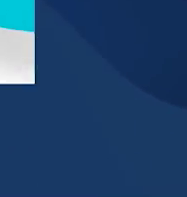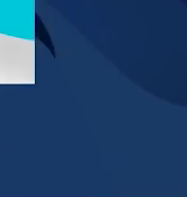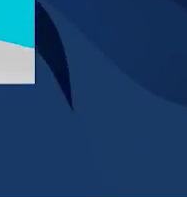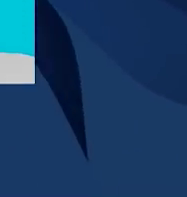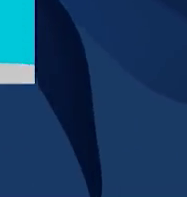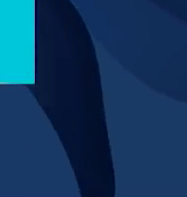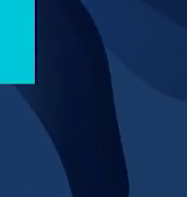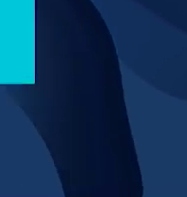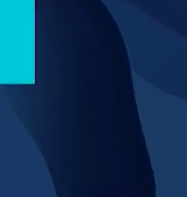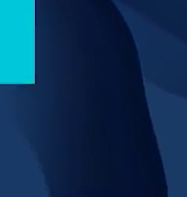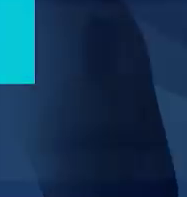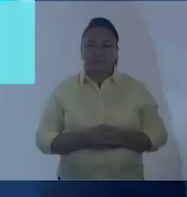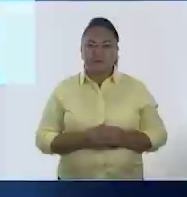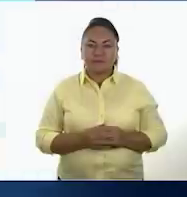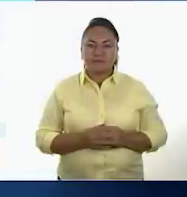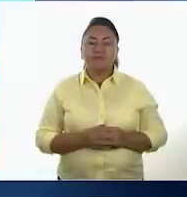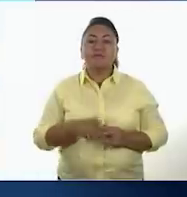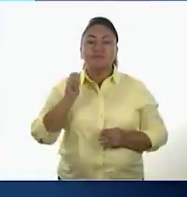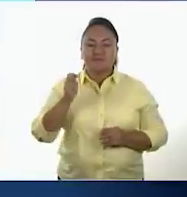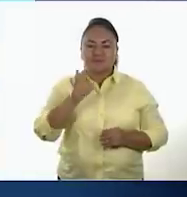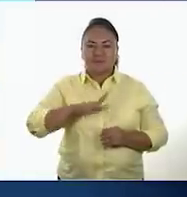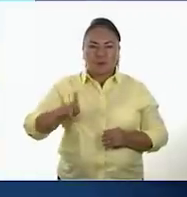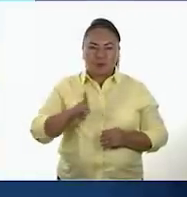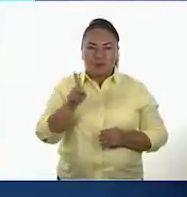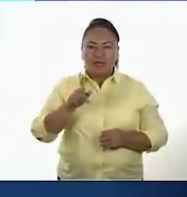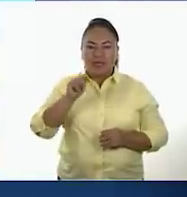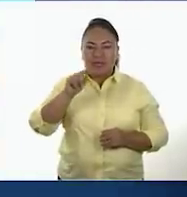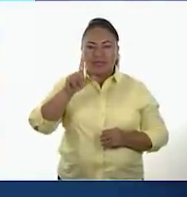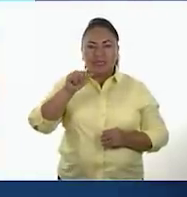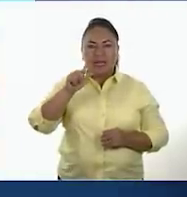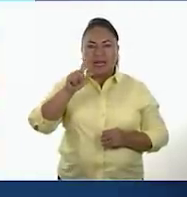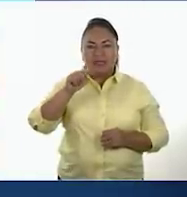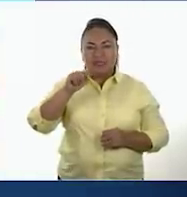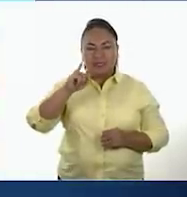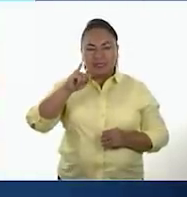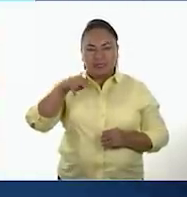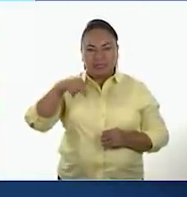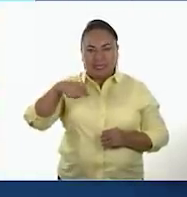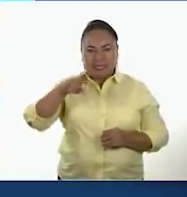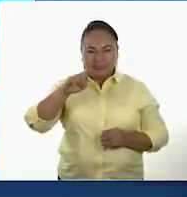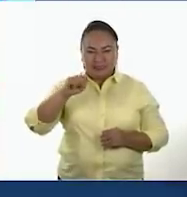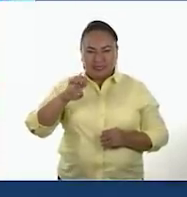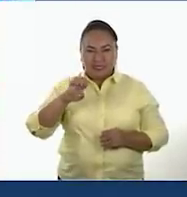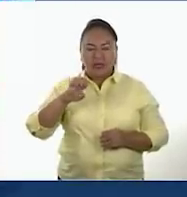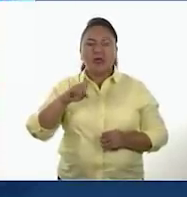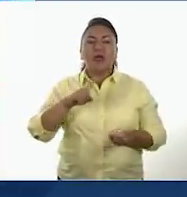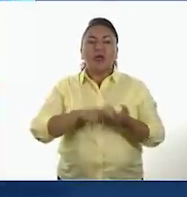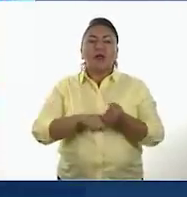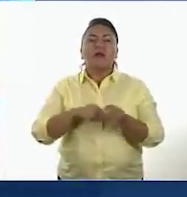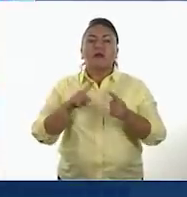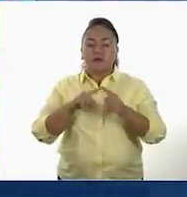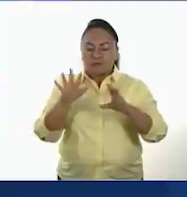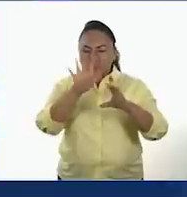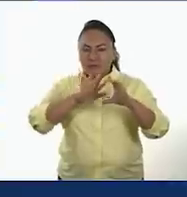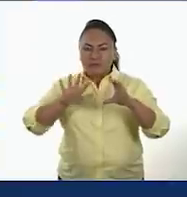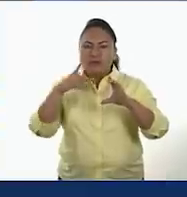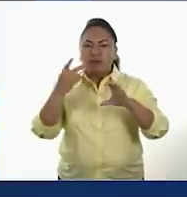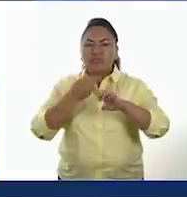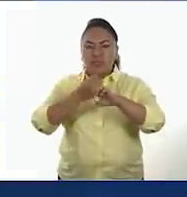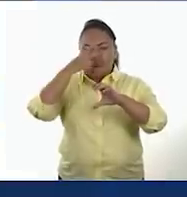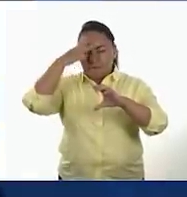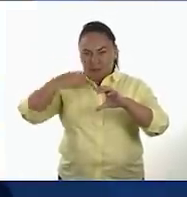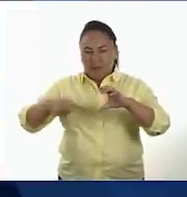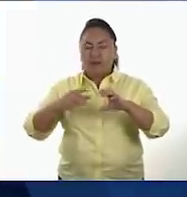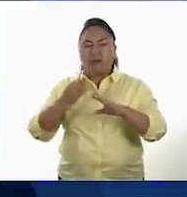Los latilquenses habitaron en uno de los sitios aldeanos más importantes de la cuenca de México, quienes alcanzaron su cenit